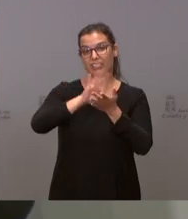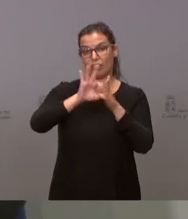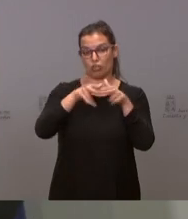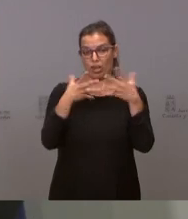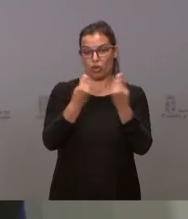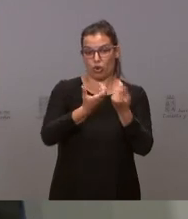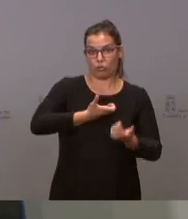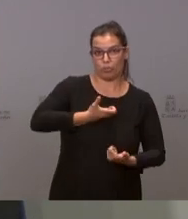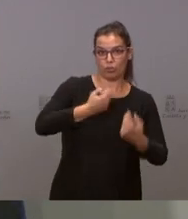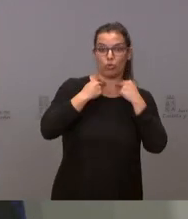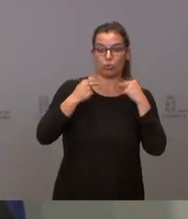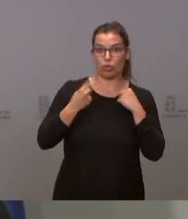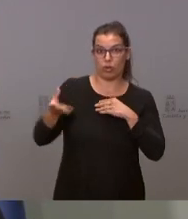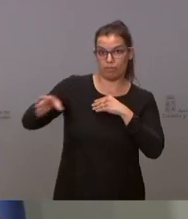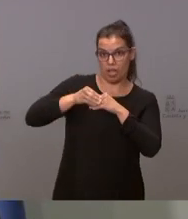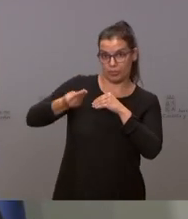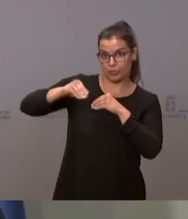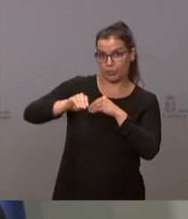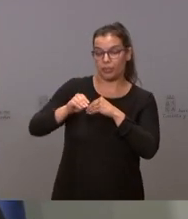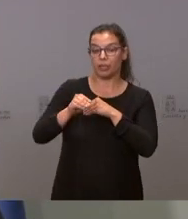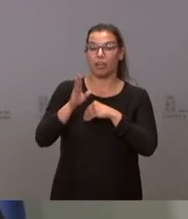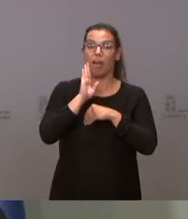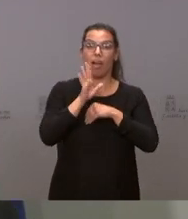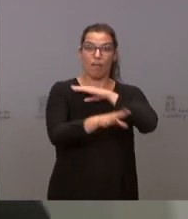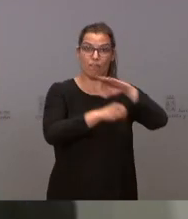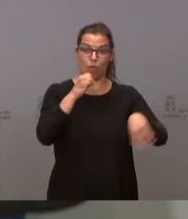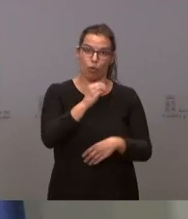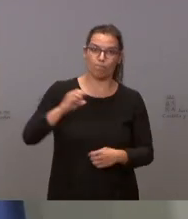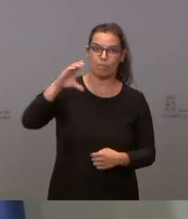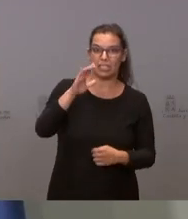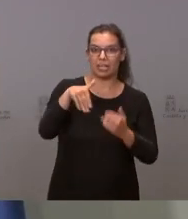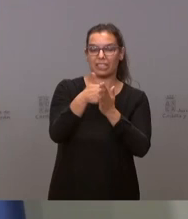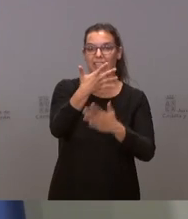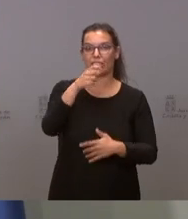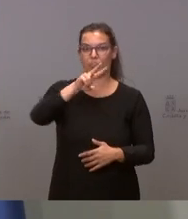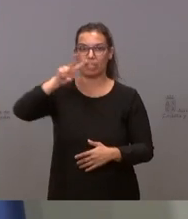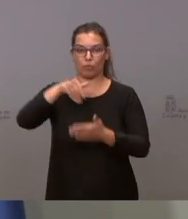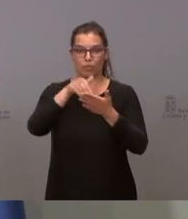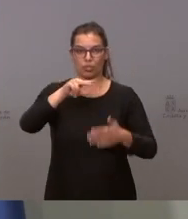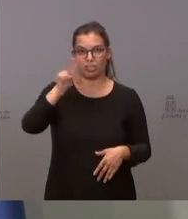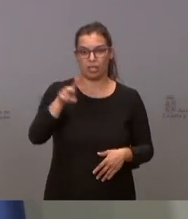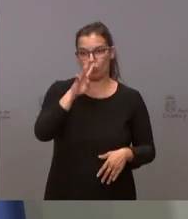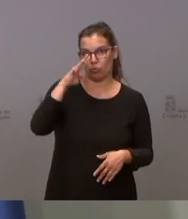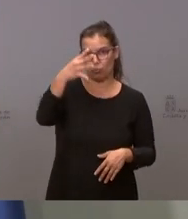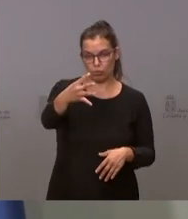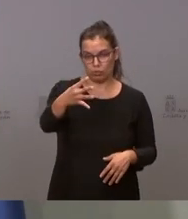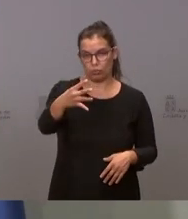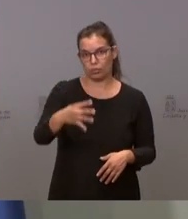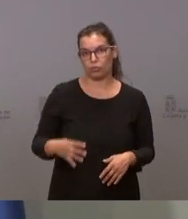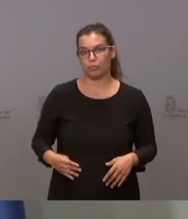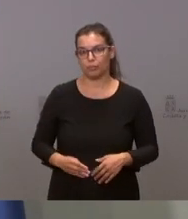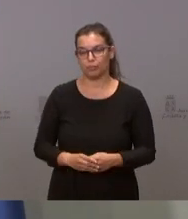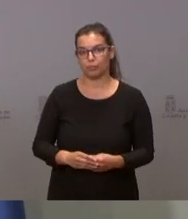elevando los fondos destinados a este acuerdo marco hasta los 522 millones de euros en los cuatro años de